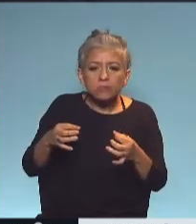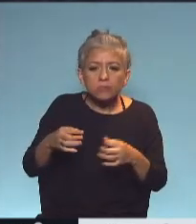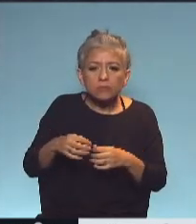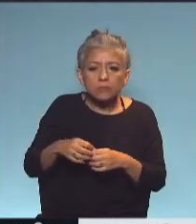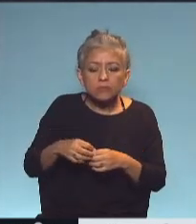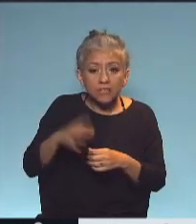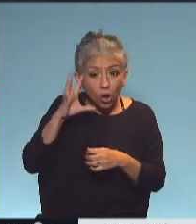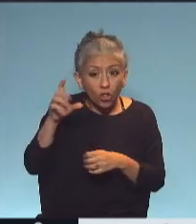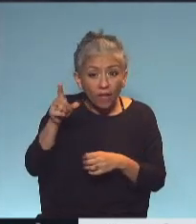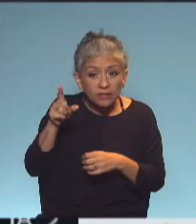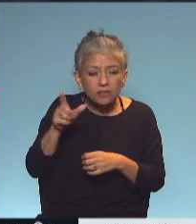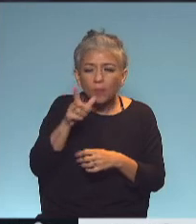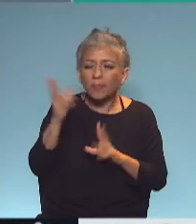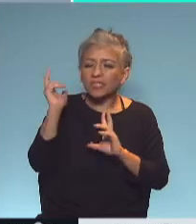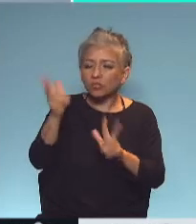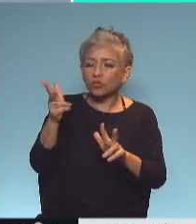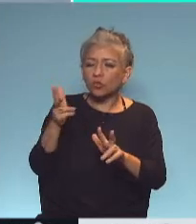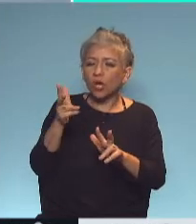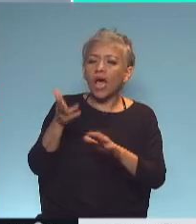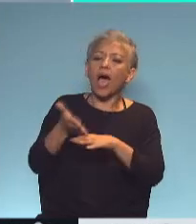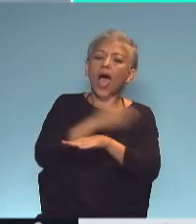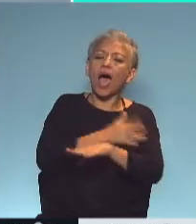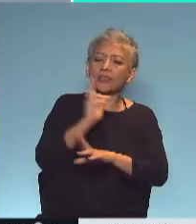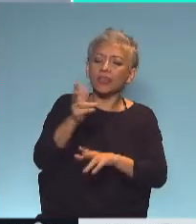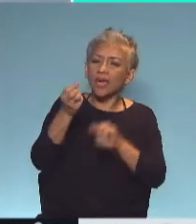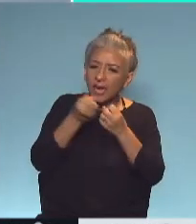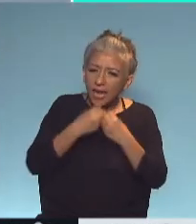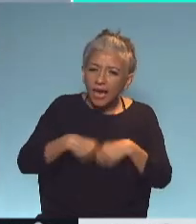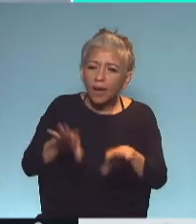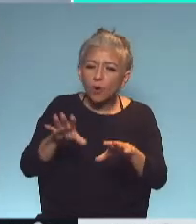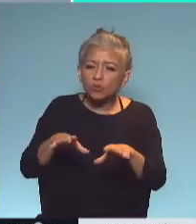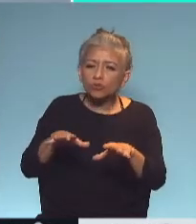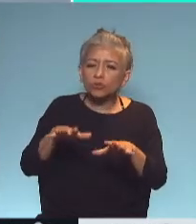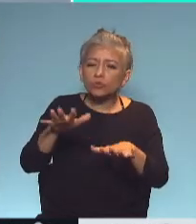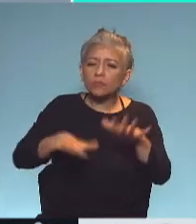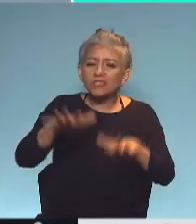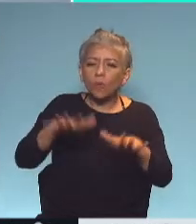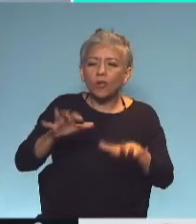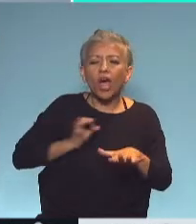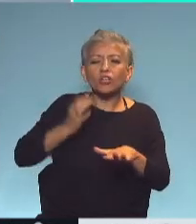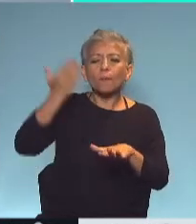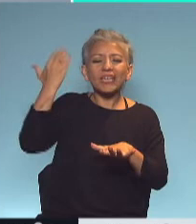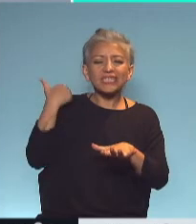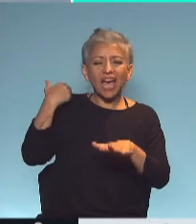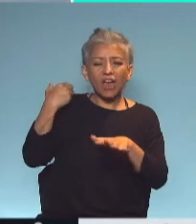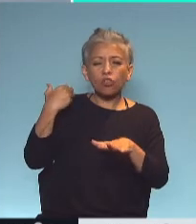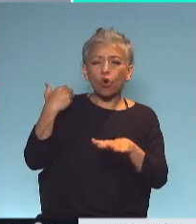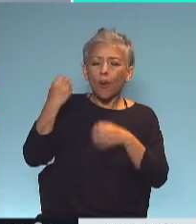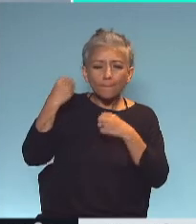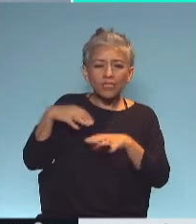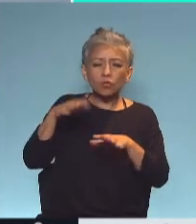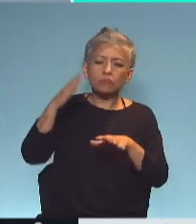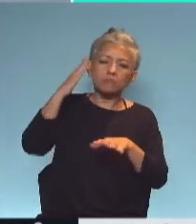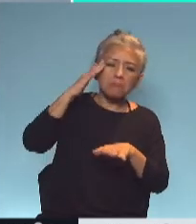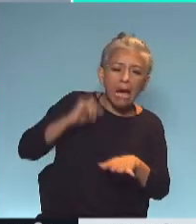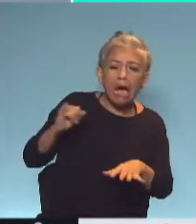Bueno, creo que te lo mencioné al principio. Arrancamos a principios del año pasado, alrededor de marzo,